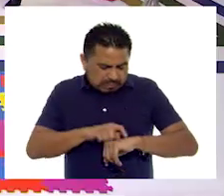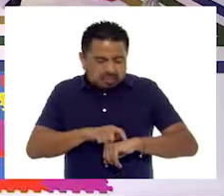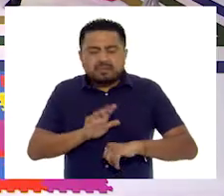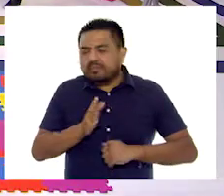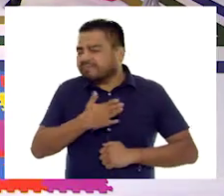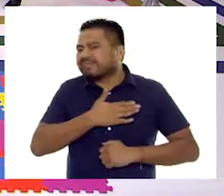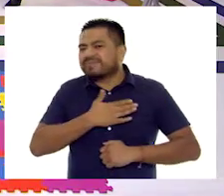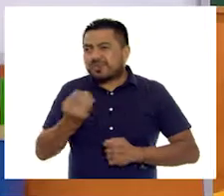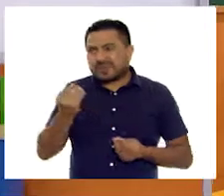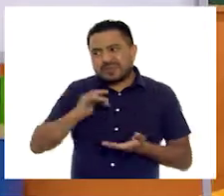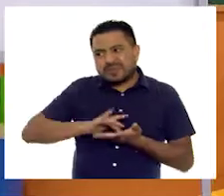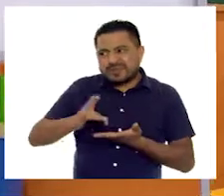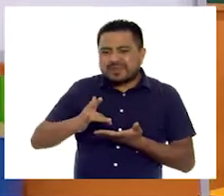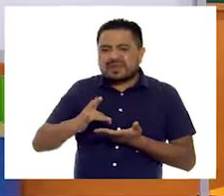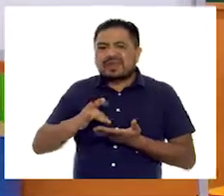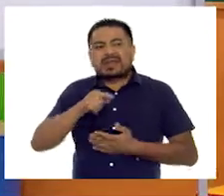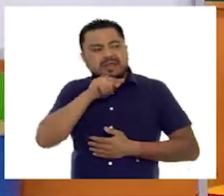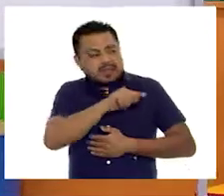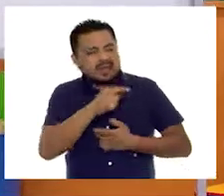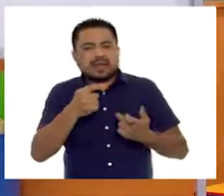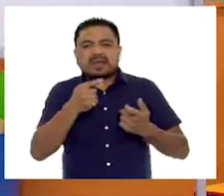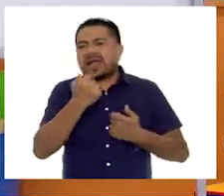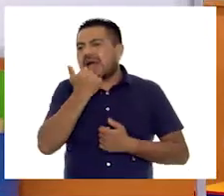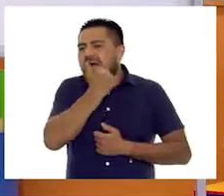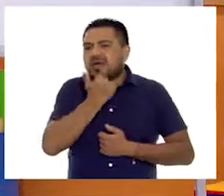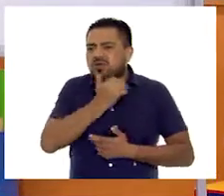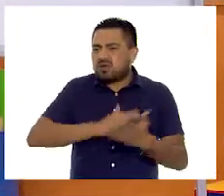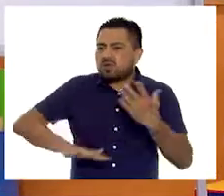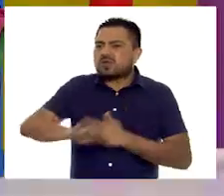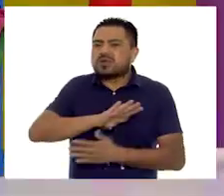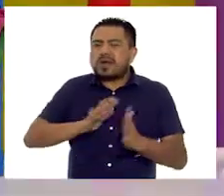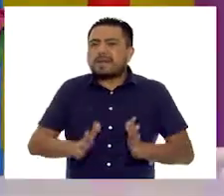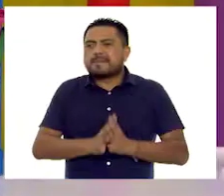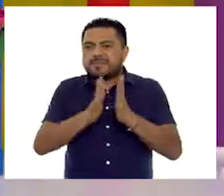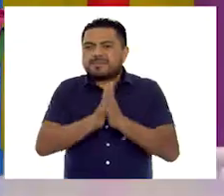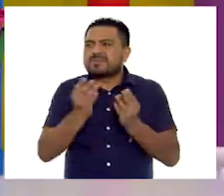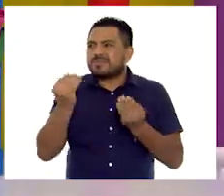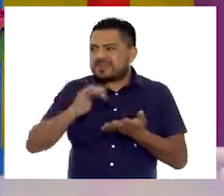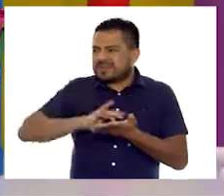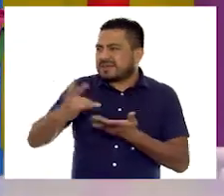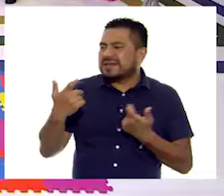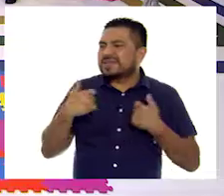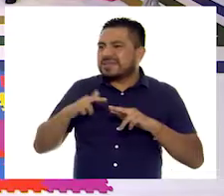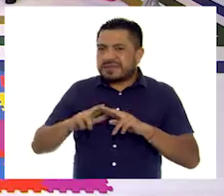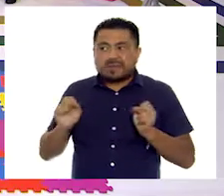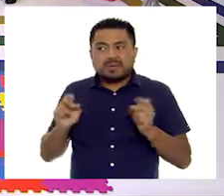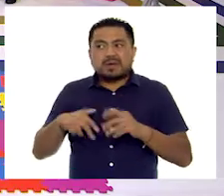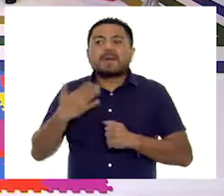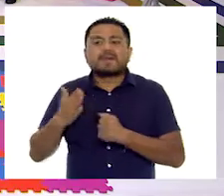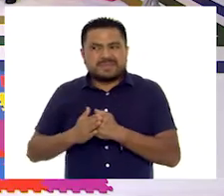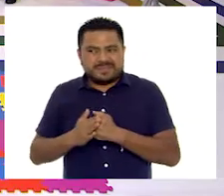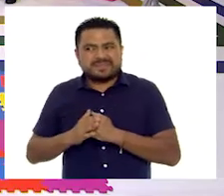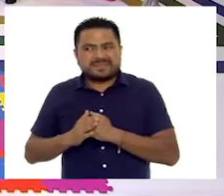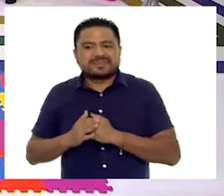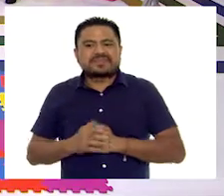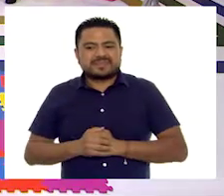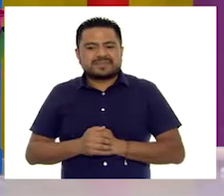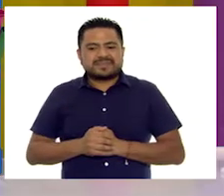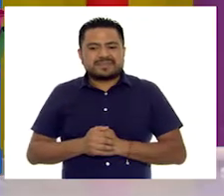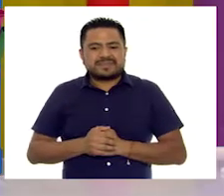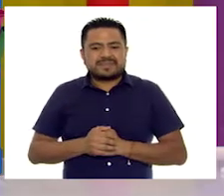Bueno, te agradezco a ti y a nuestras niñas y niños por haber participado. Muchas gracias, maestra Angie. Gracias. Nos vemos en otra ocasión. Nos vemos.